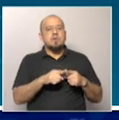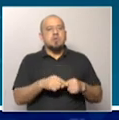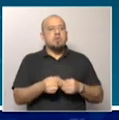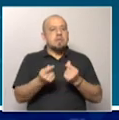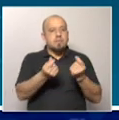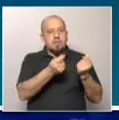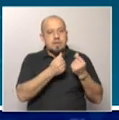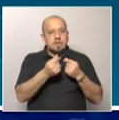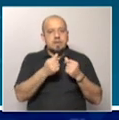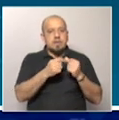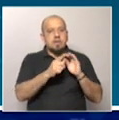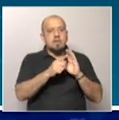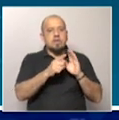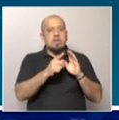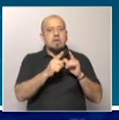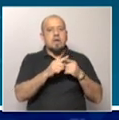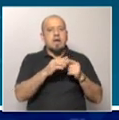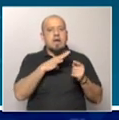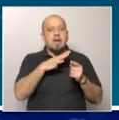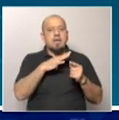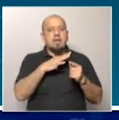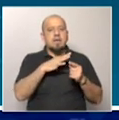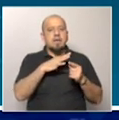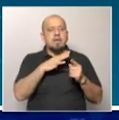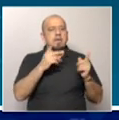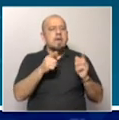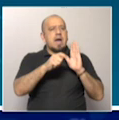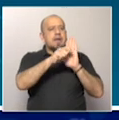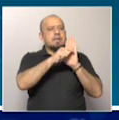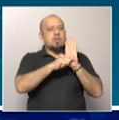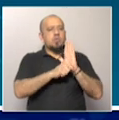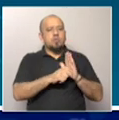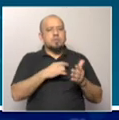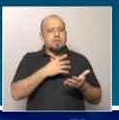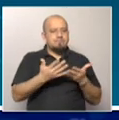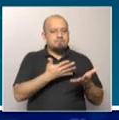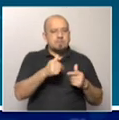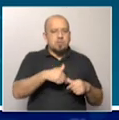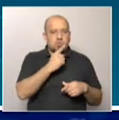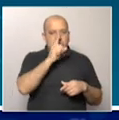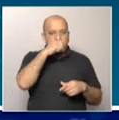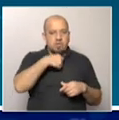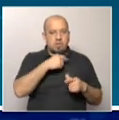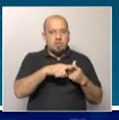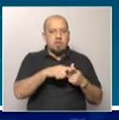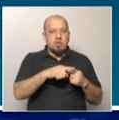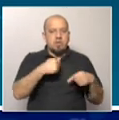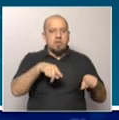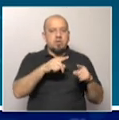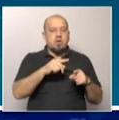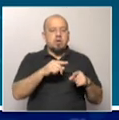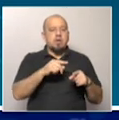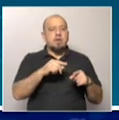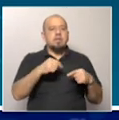recursos, hay artículos que han generado mayor ruido y más en lo que tiene que ver con Montevideo, en el caso concreto de la unidad